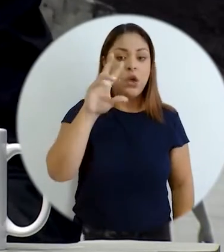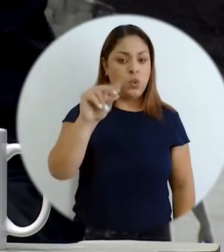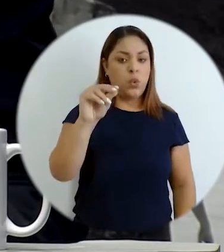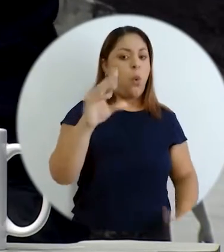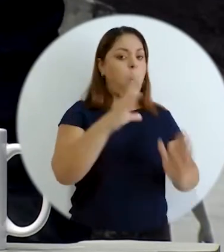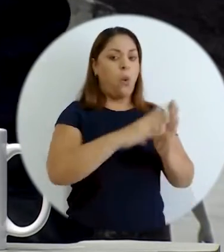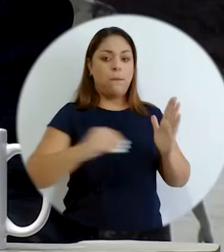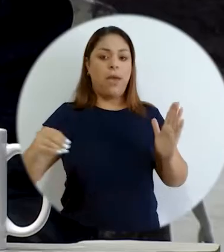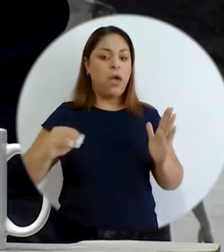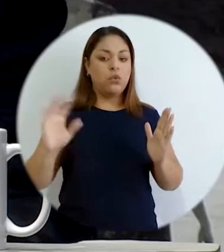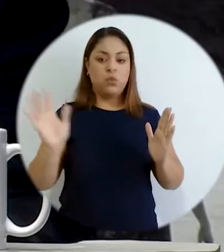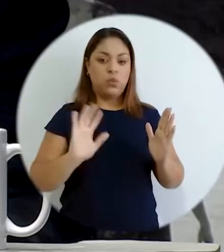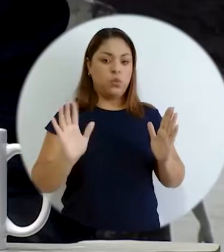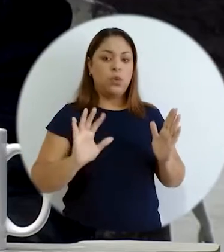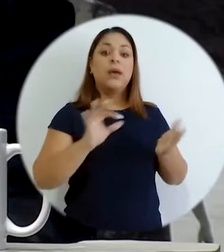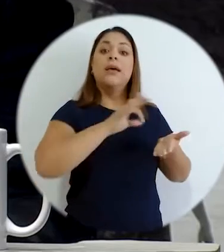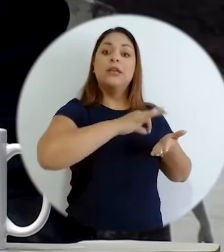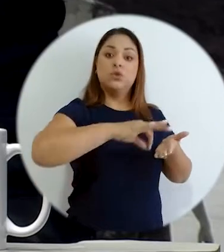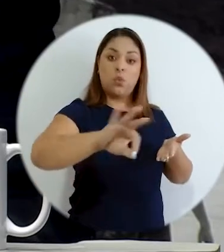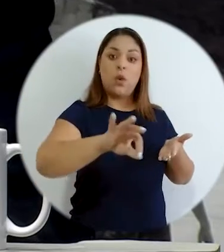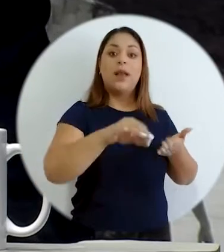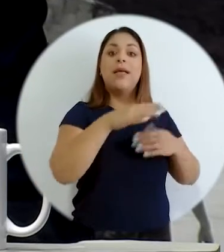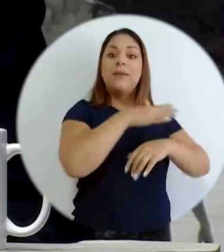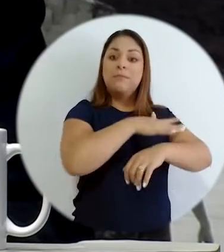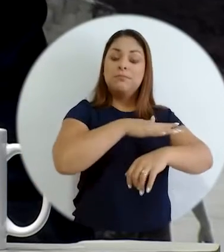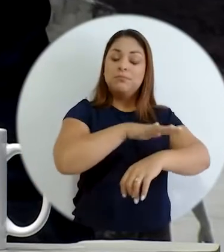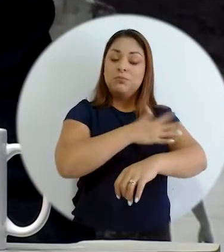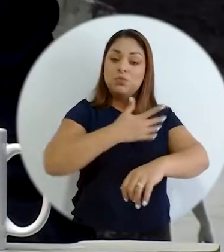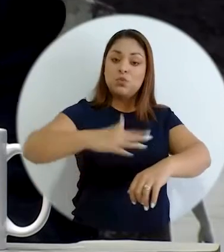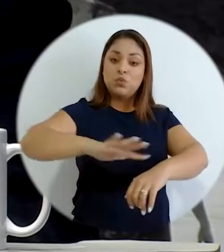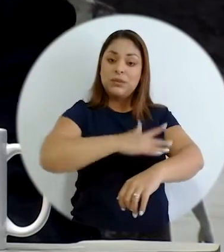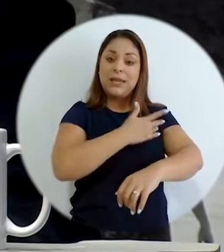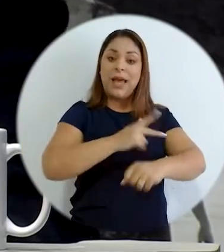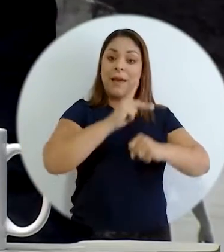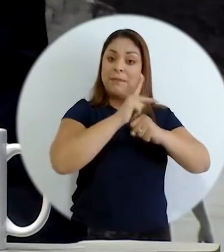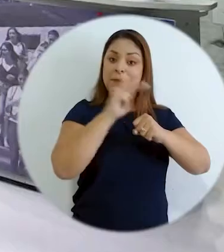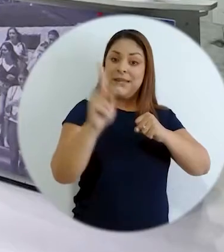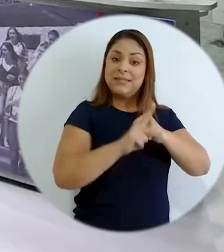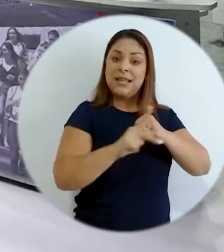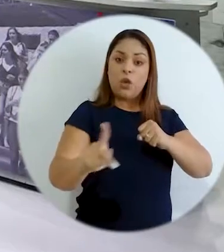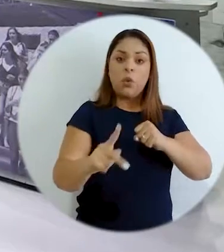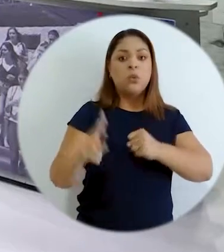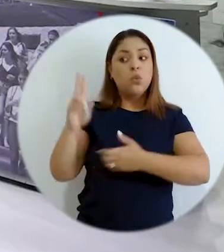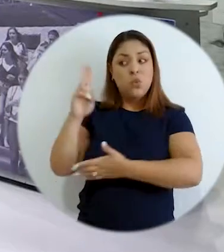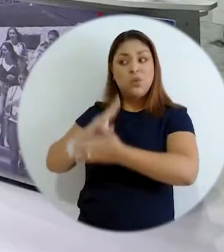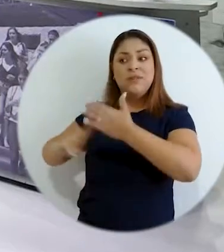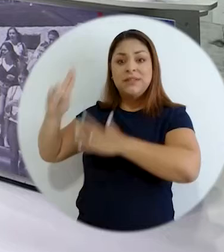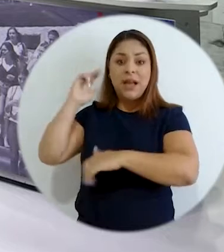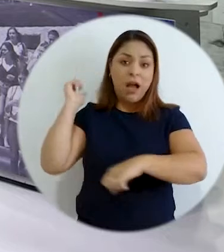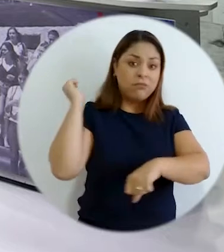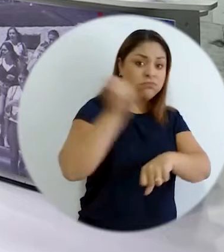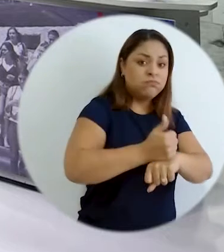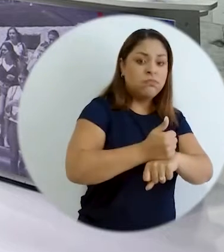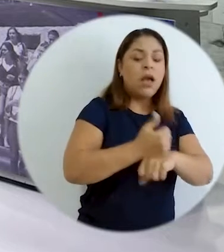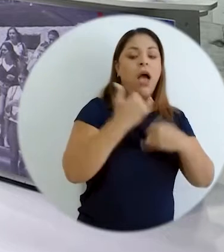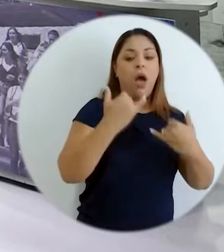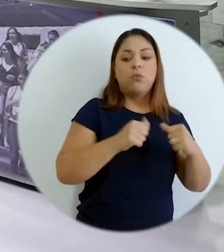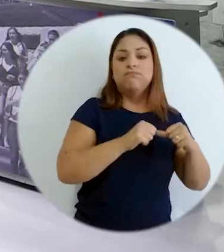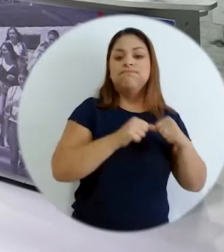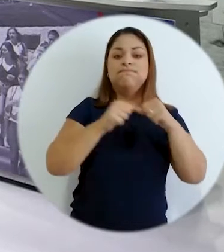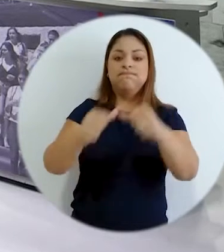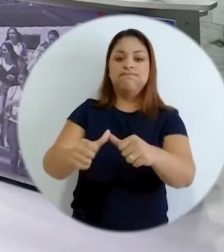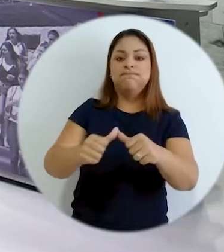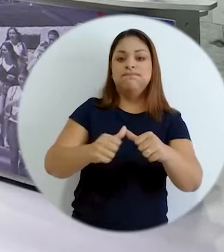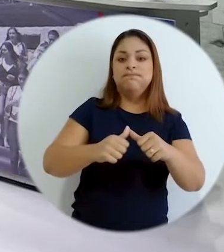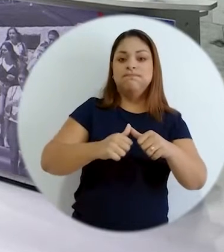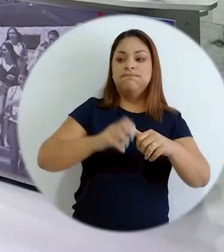copiando desarrollando el modelo de la escuela de música de Pérez Ceredón que la universidad inició hace 25 o 30 años y hoy tenemos una escuela